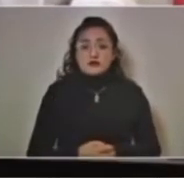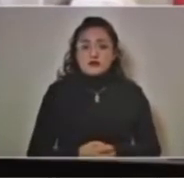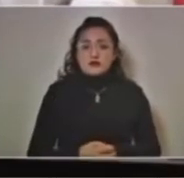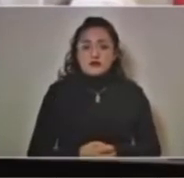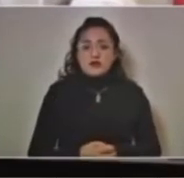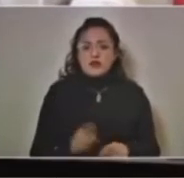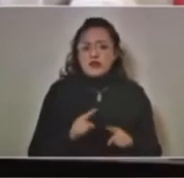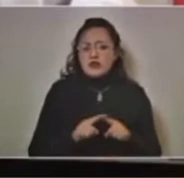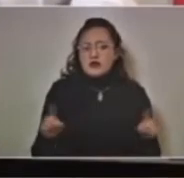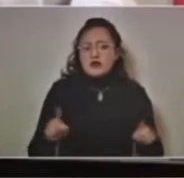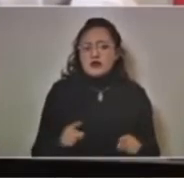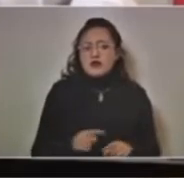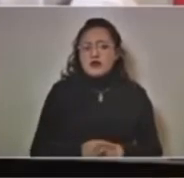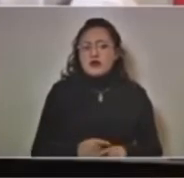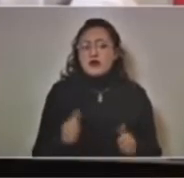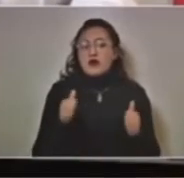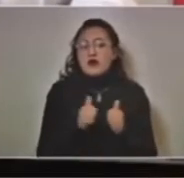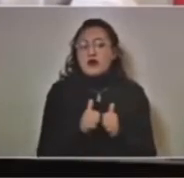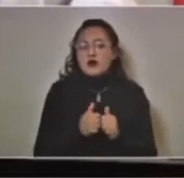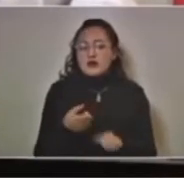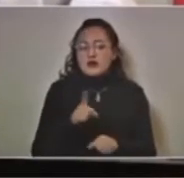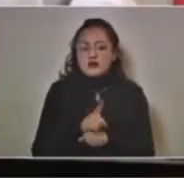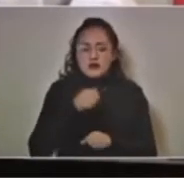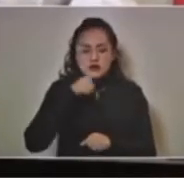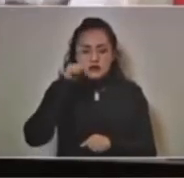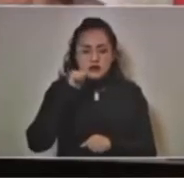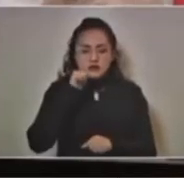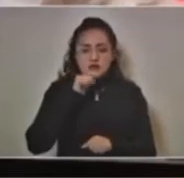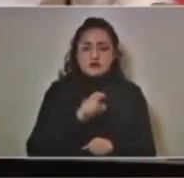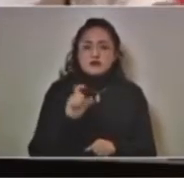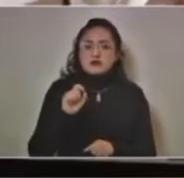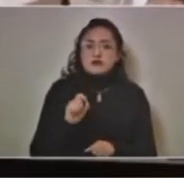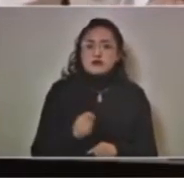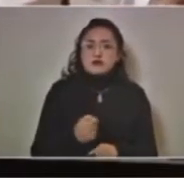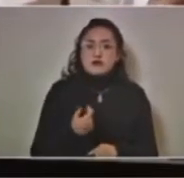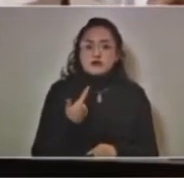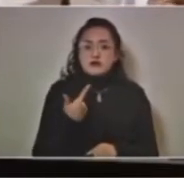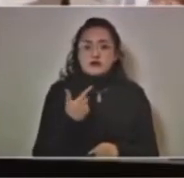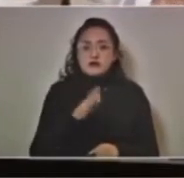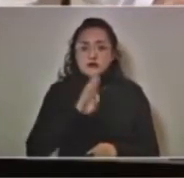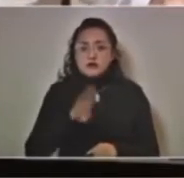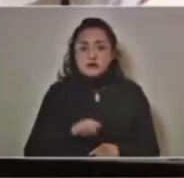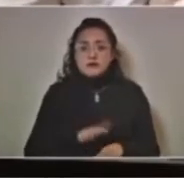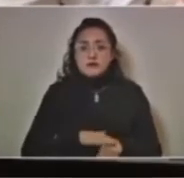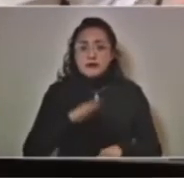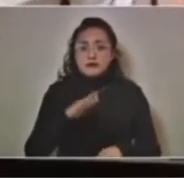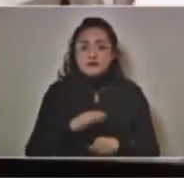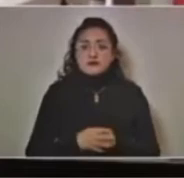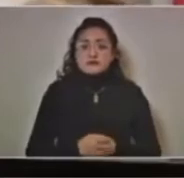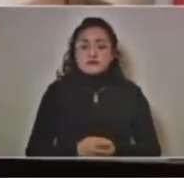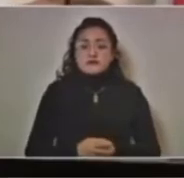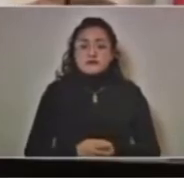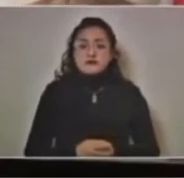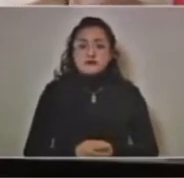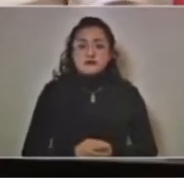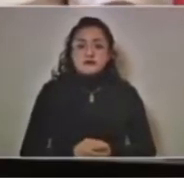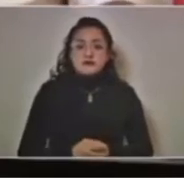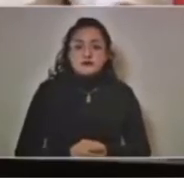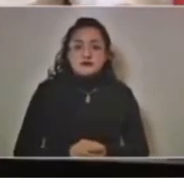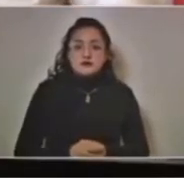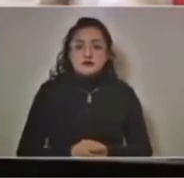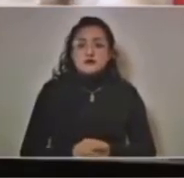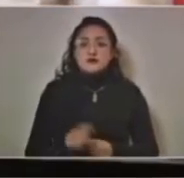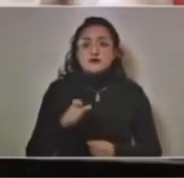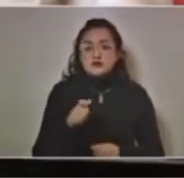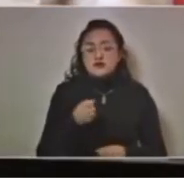diferencia con respecto al día de ayer de veintisiete defunciones más es cuánto